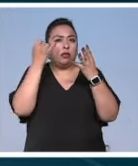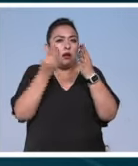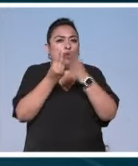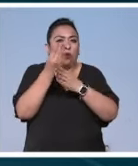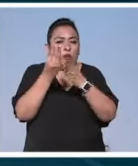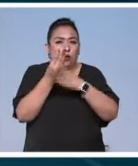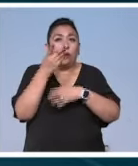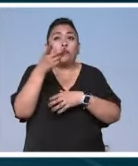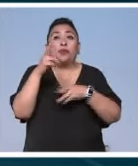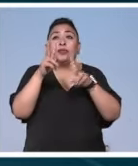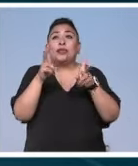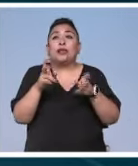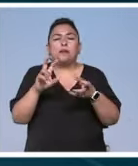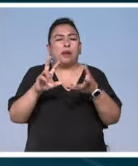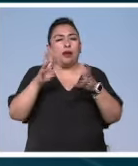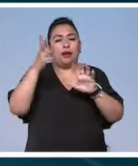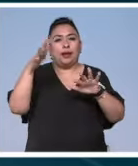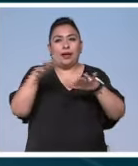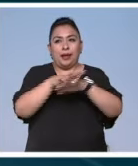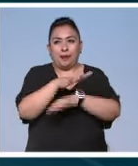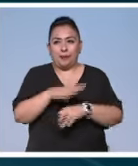los temas de esta revolución.